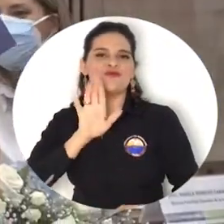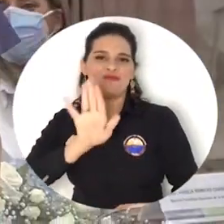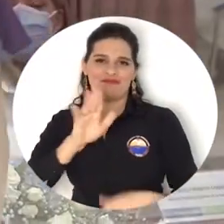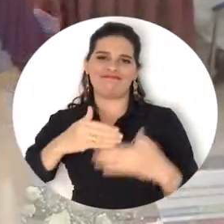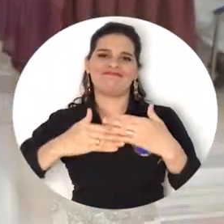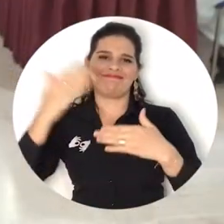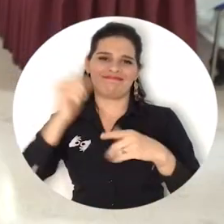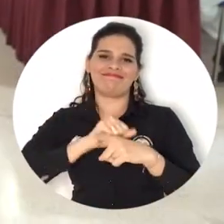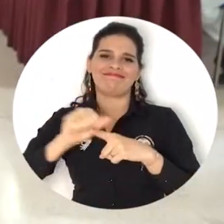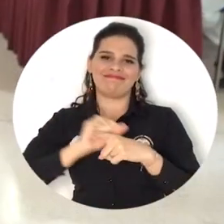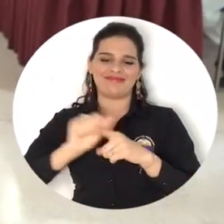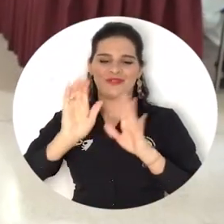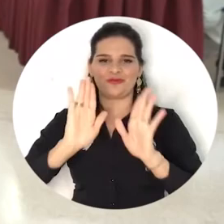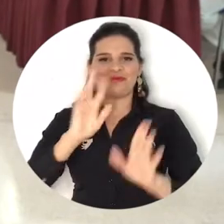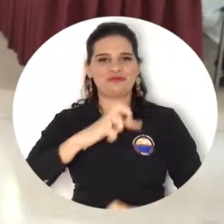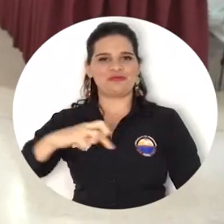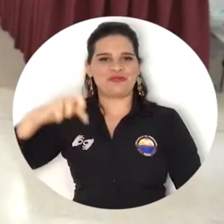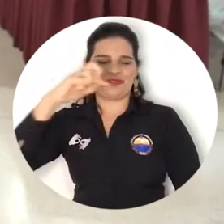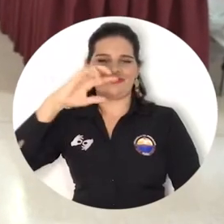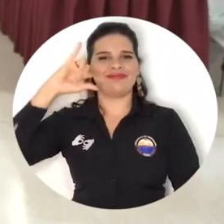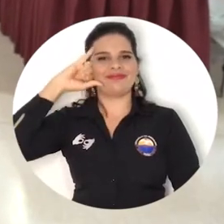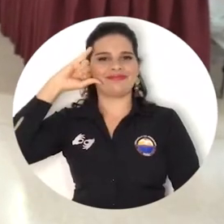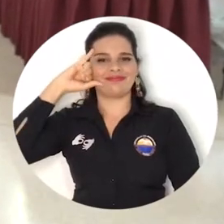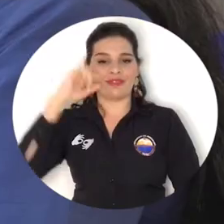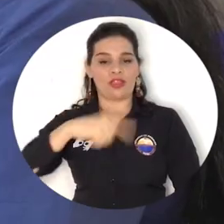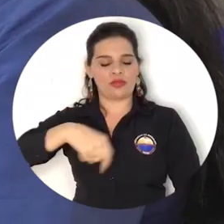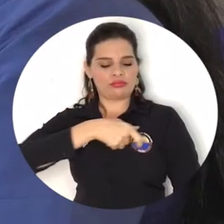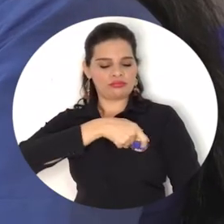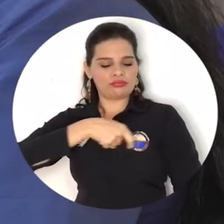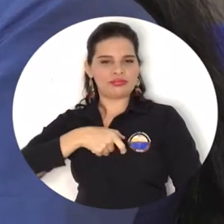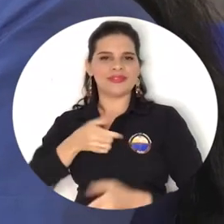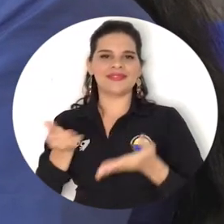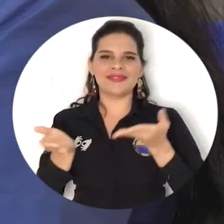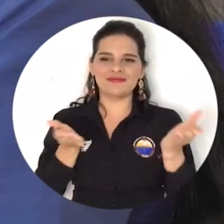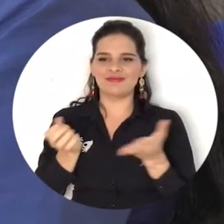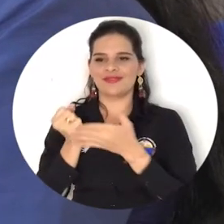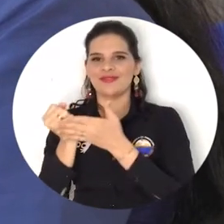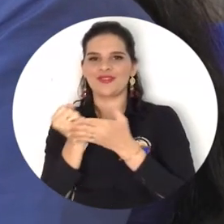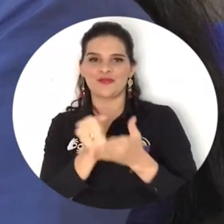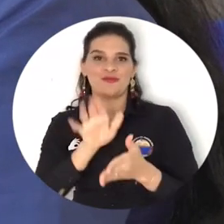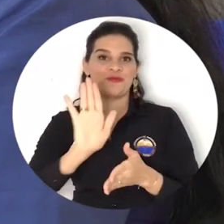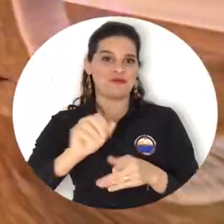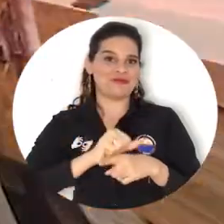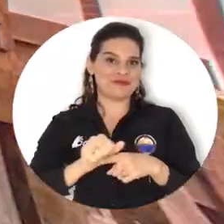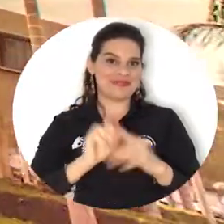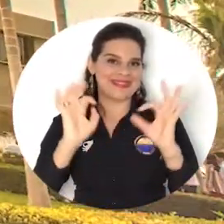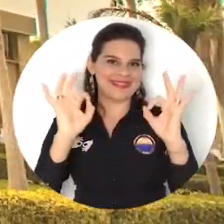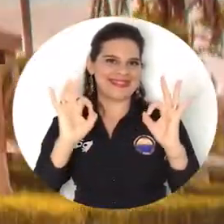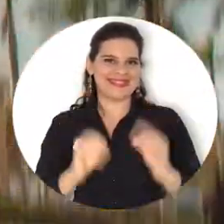profesional y que los identificará durante el servicio que prestarán en el desarrollo de sus prácticas.